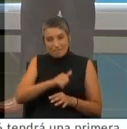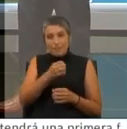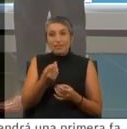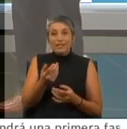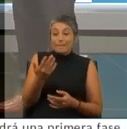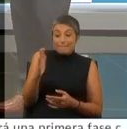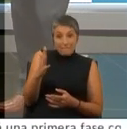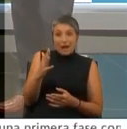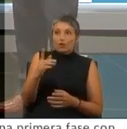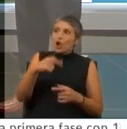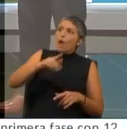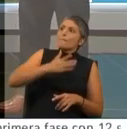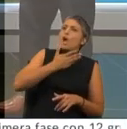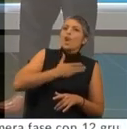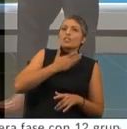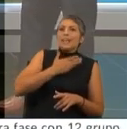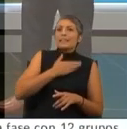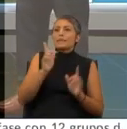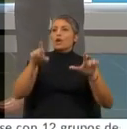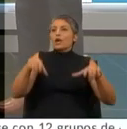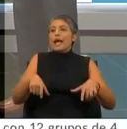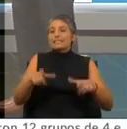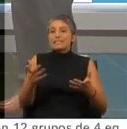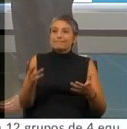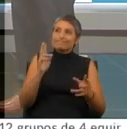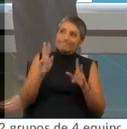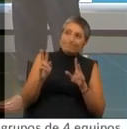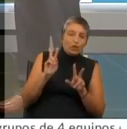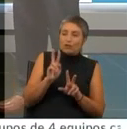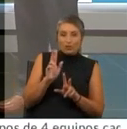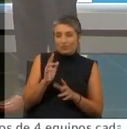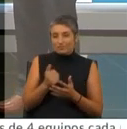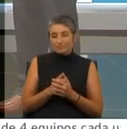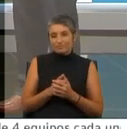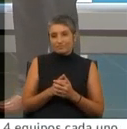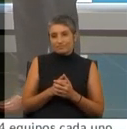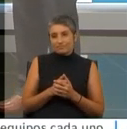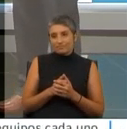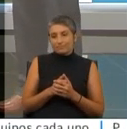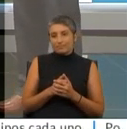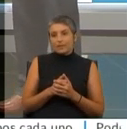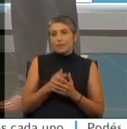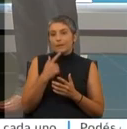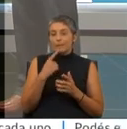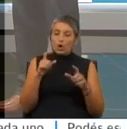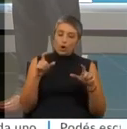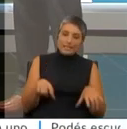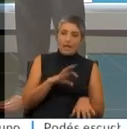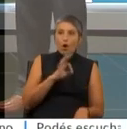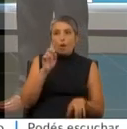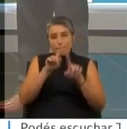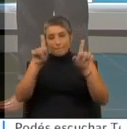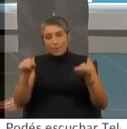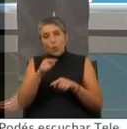mano que se protestó mucho, que en campo es muy poco probable que Matonte la haya visto. Pero ya sea en campo o por VAR, ¿ve esto? ¿Es